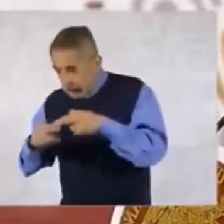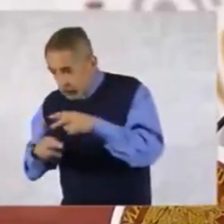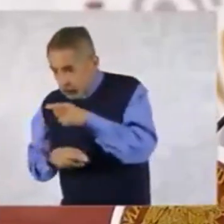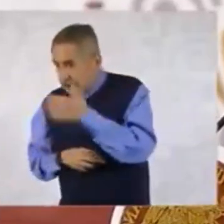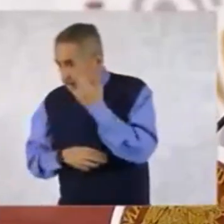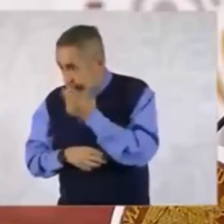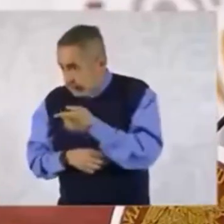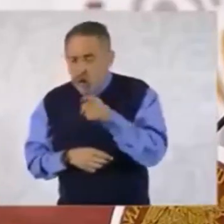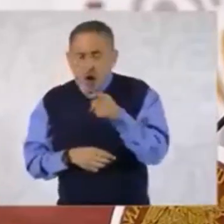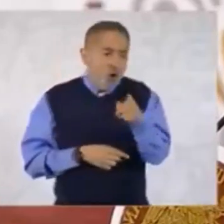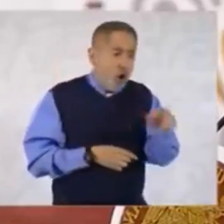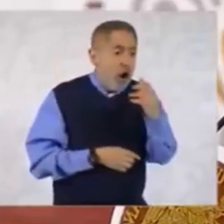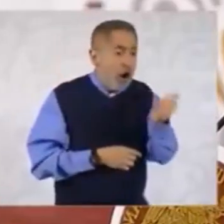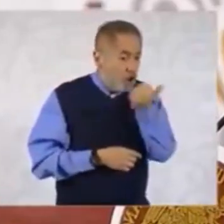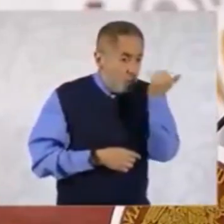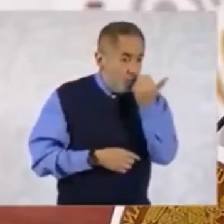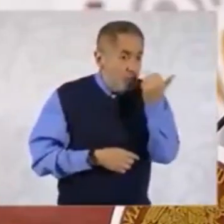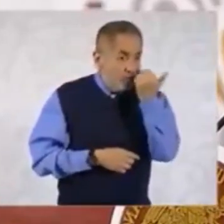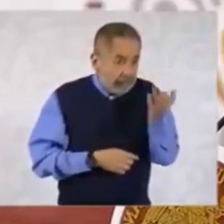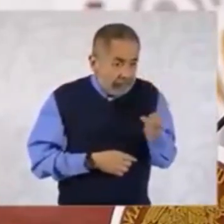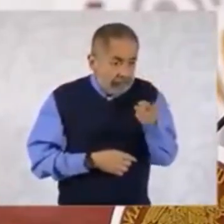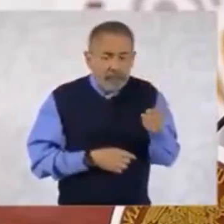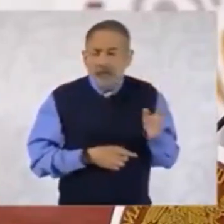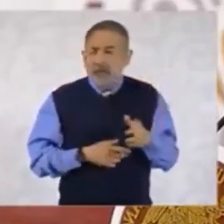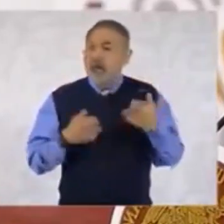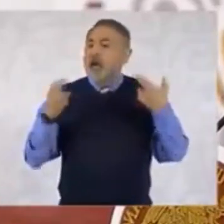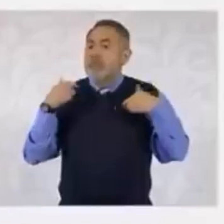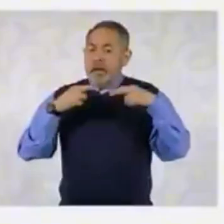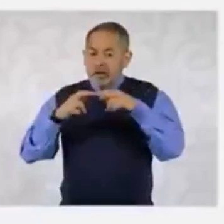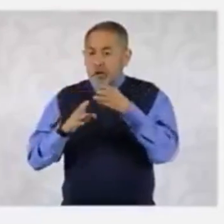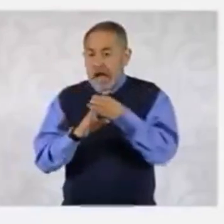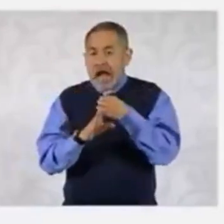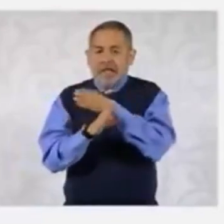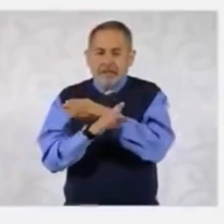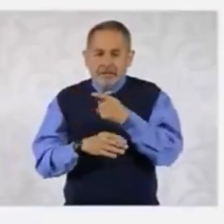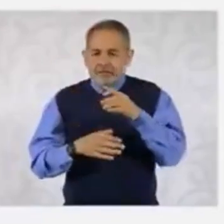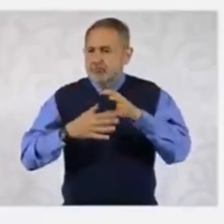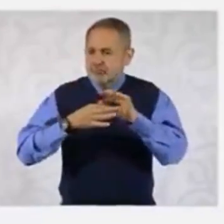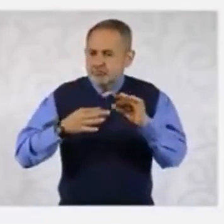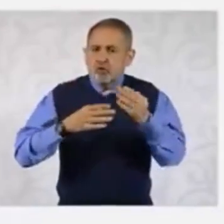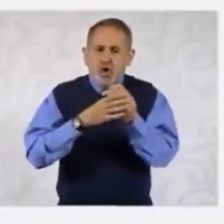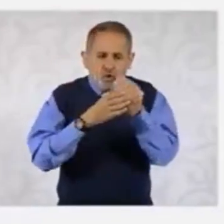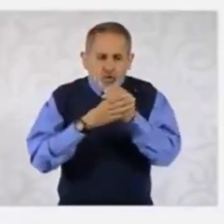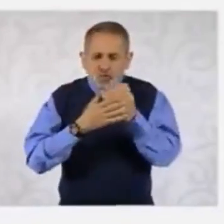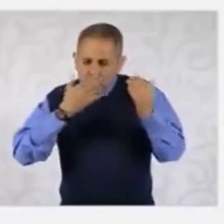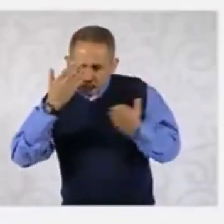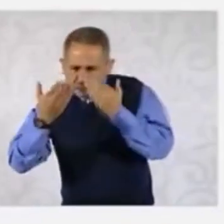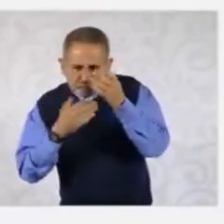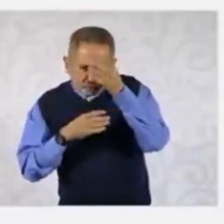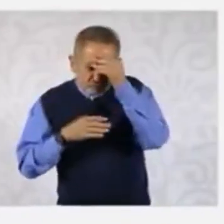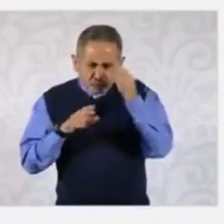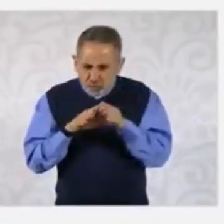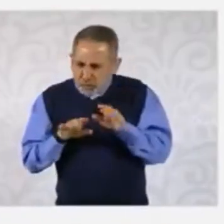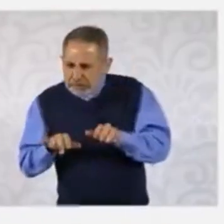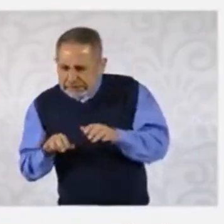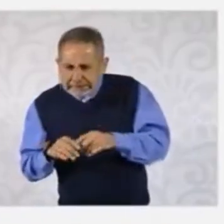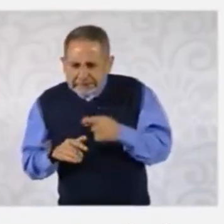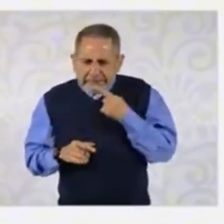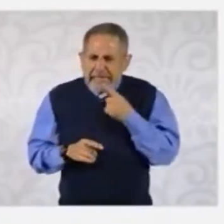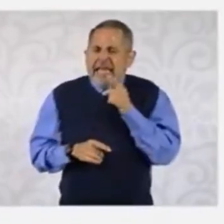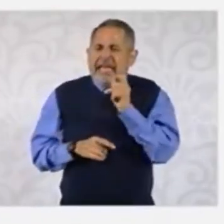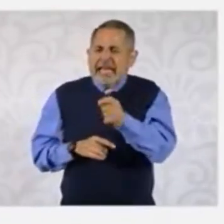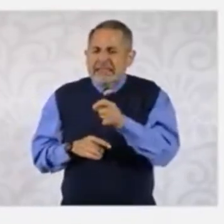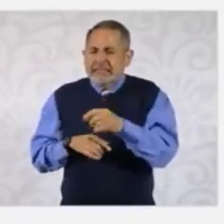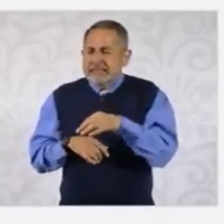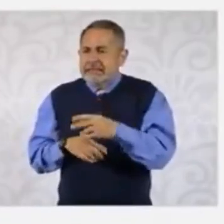para alumnos. Los profesores toman un curso, explicaba antes, para formarse en la modalidad